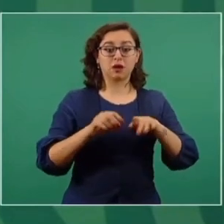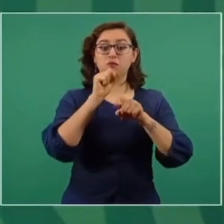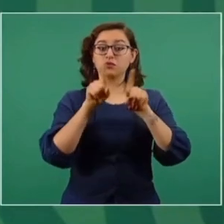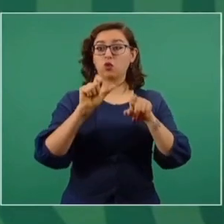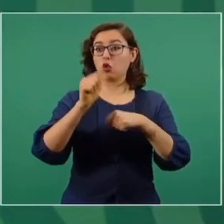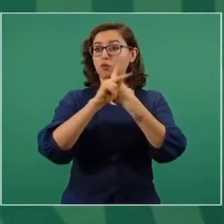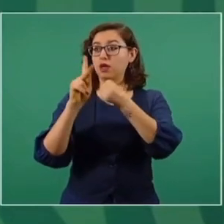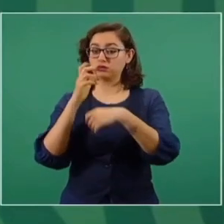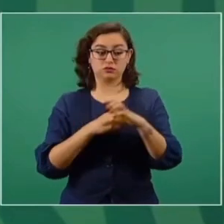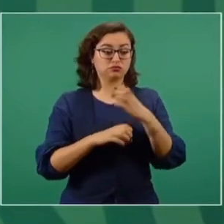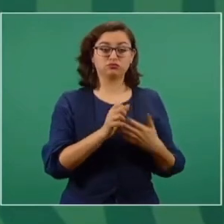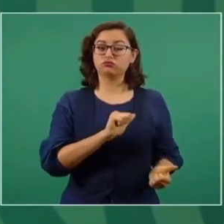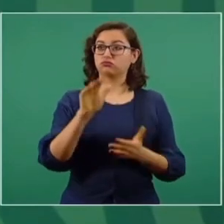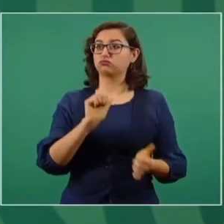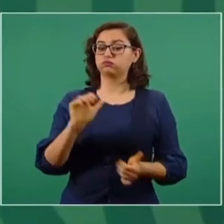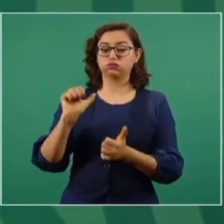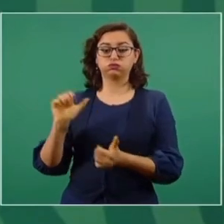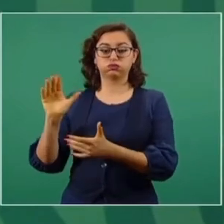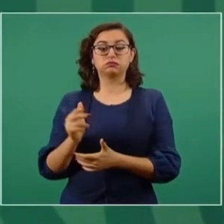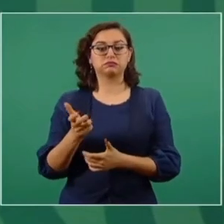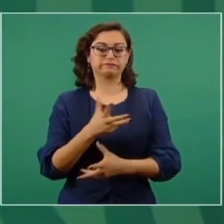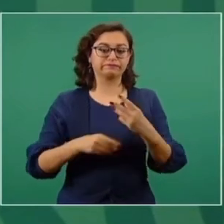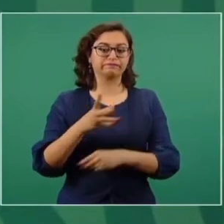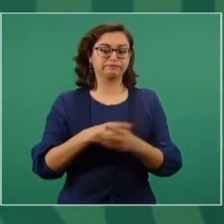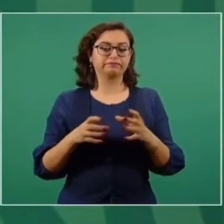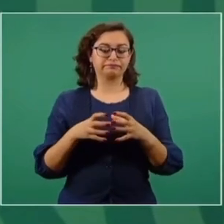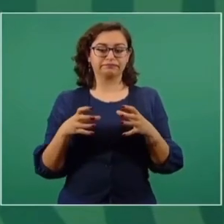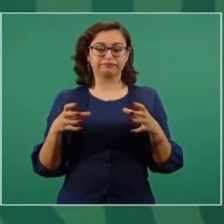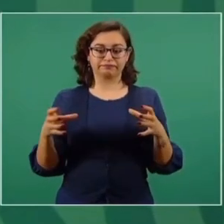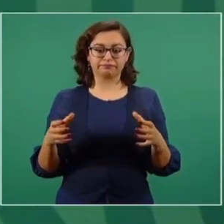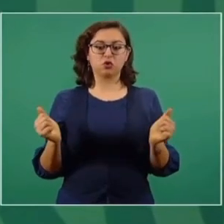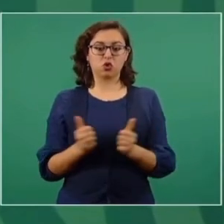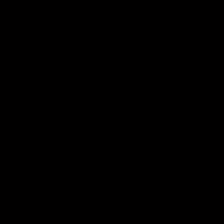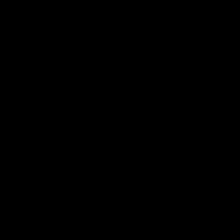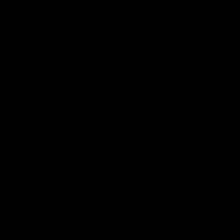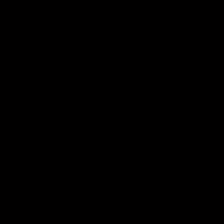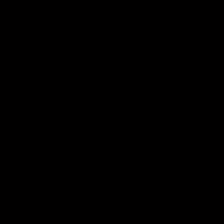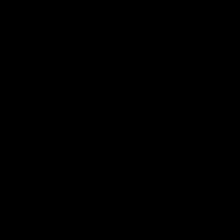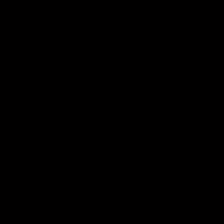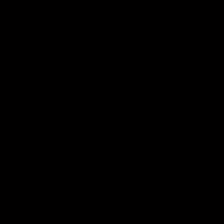exportaciones. Entonces, esto es crecimiento económico con empleo.